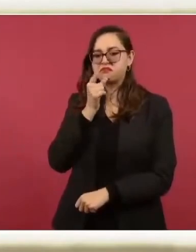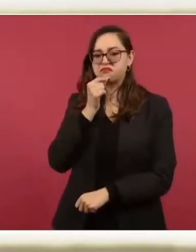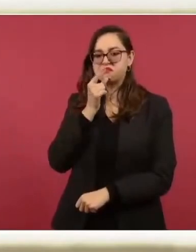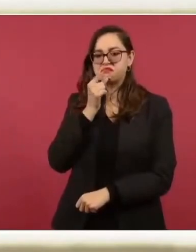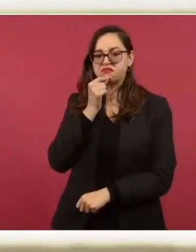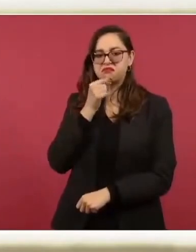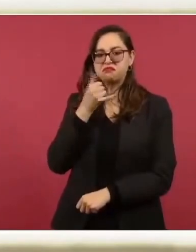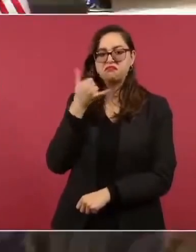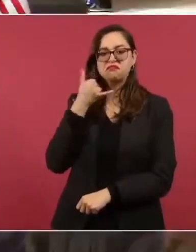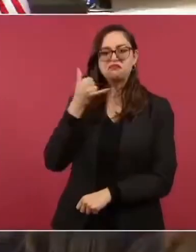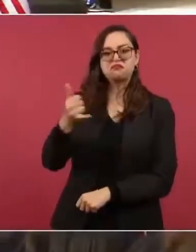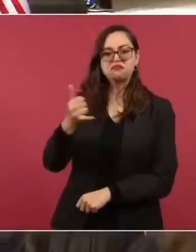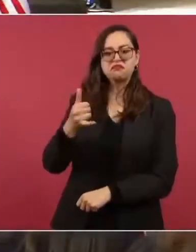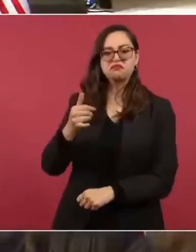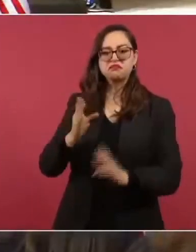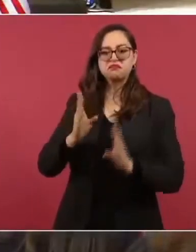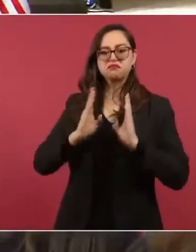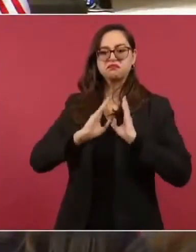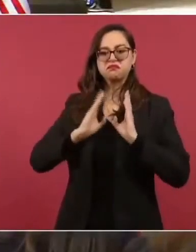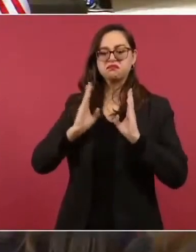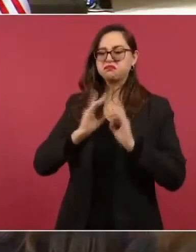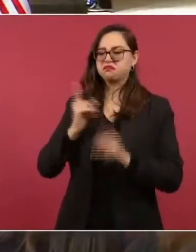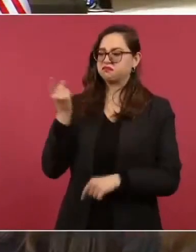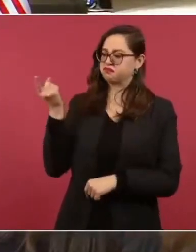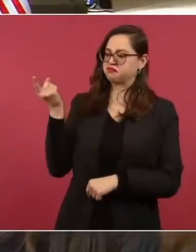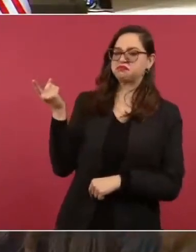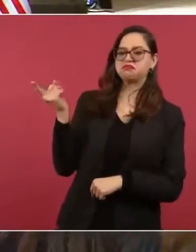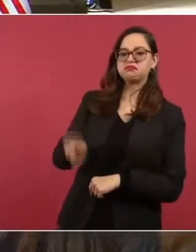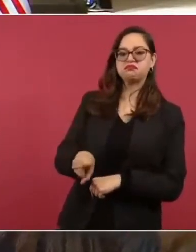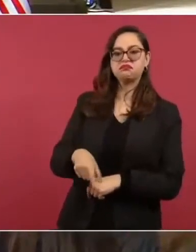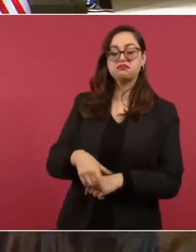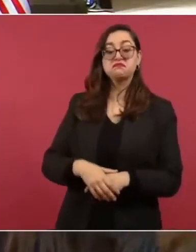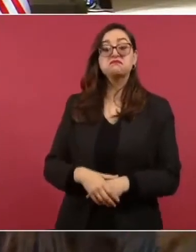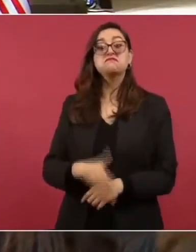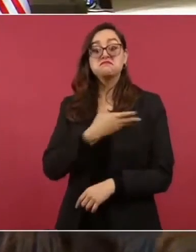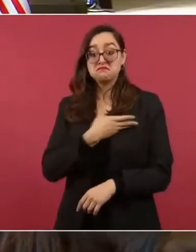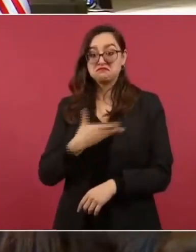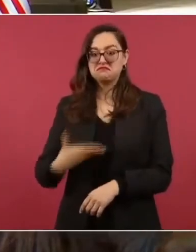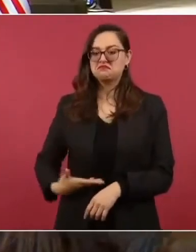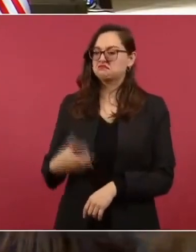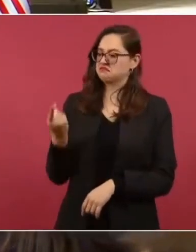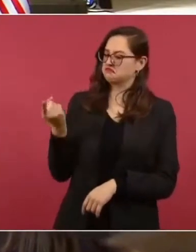militar, incluso a un presidente.